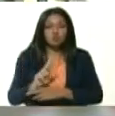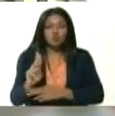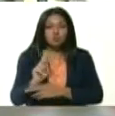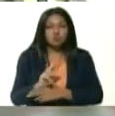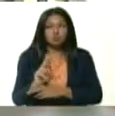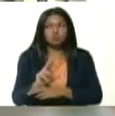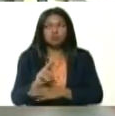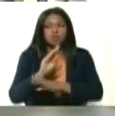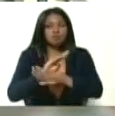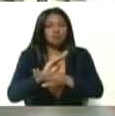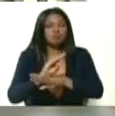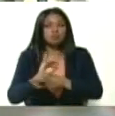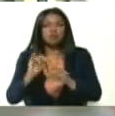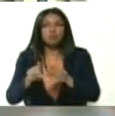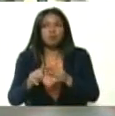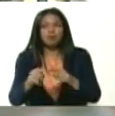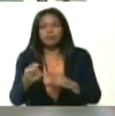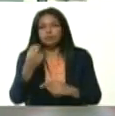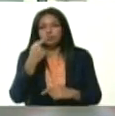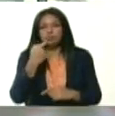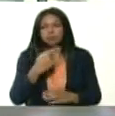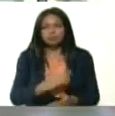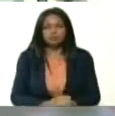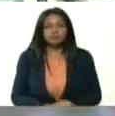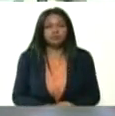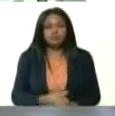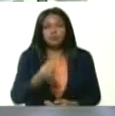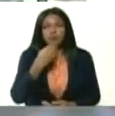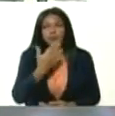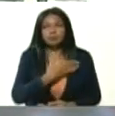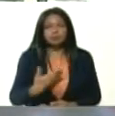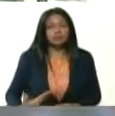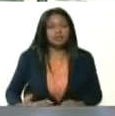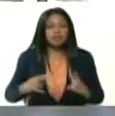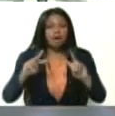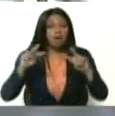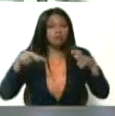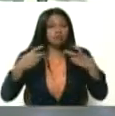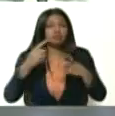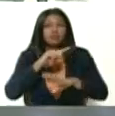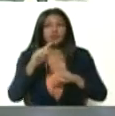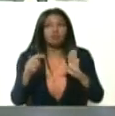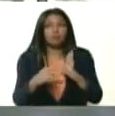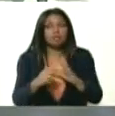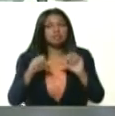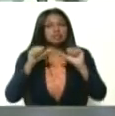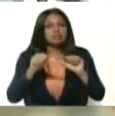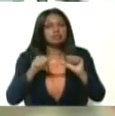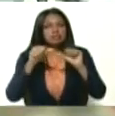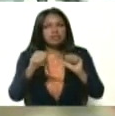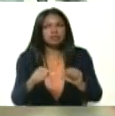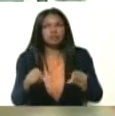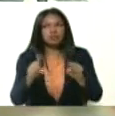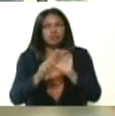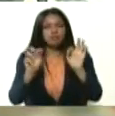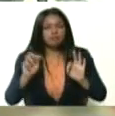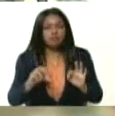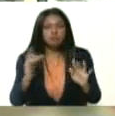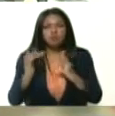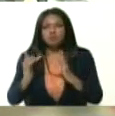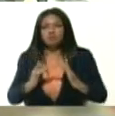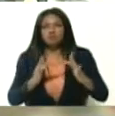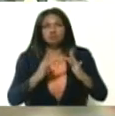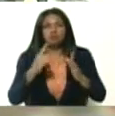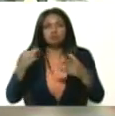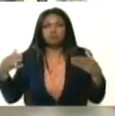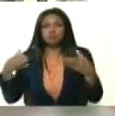en su protocolo de tratamiento. Bueno, presidente, estamos actualizados, permanentemente haciendo contactos